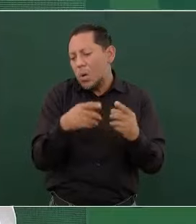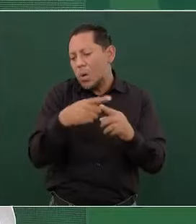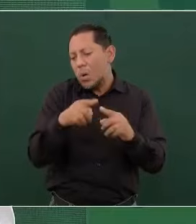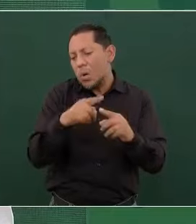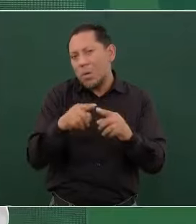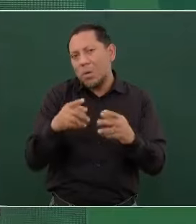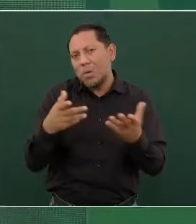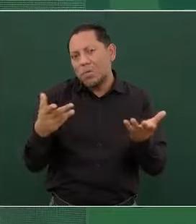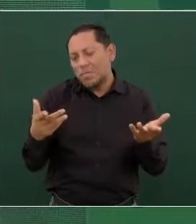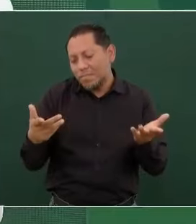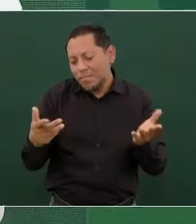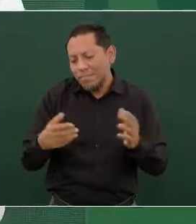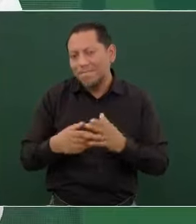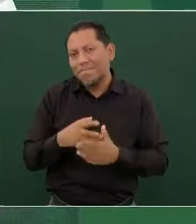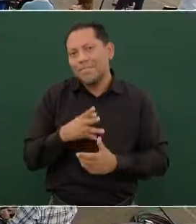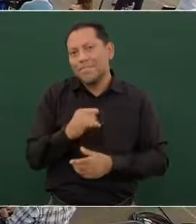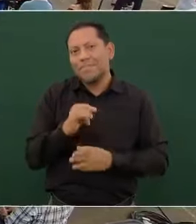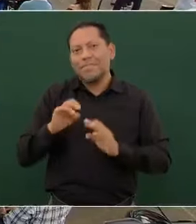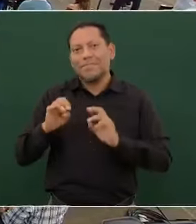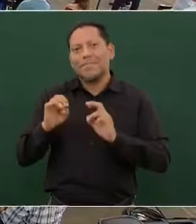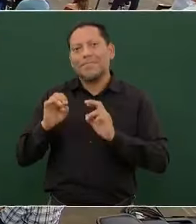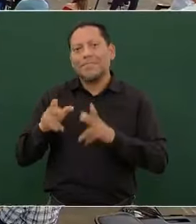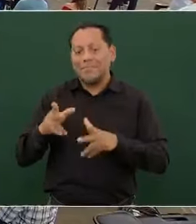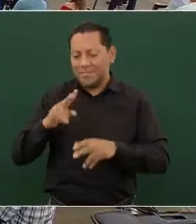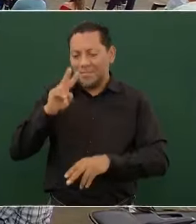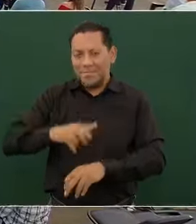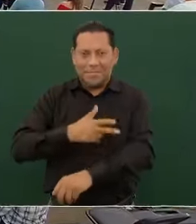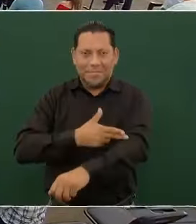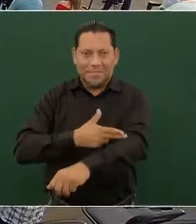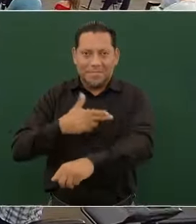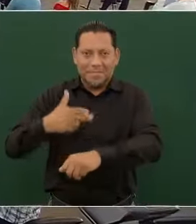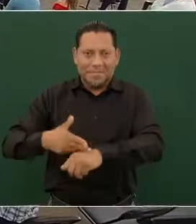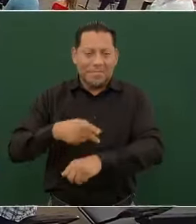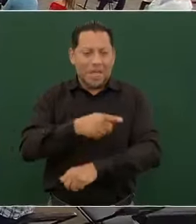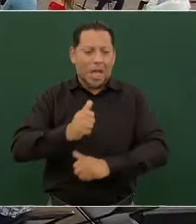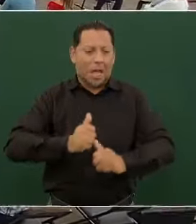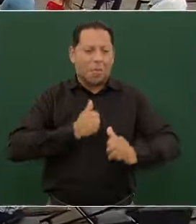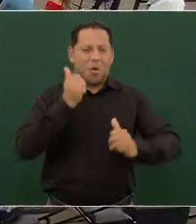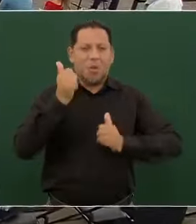para decirlo a los chiapanecos, cochis.